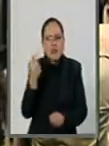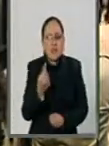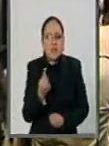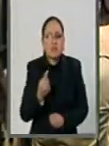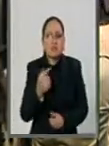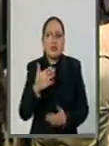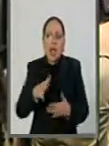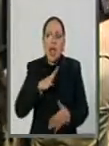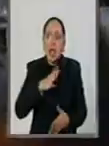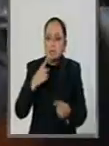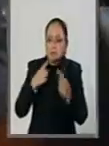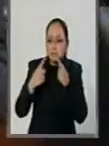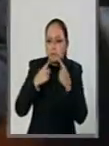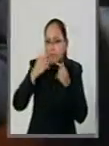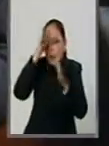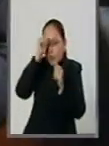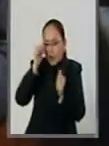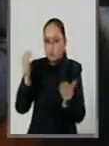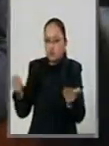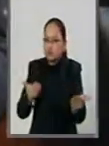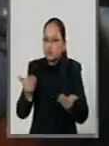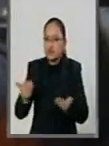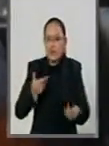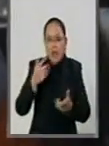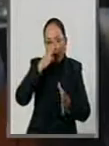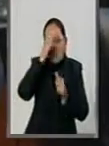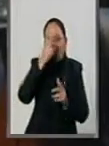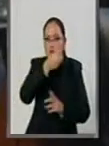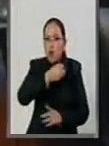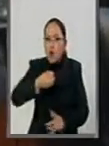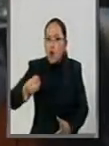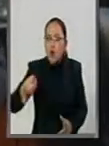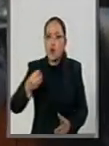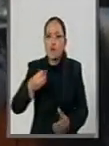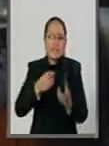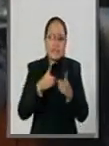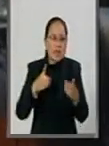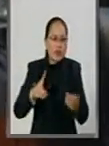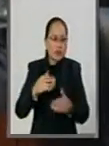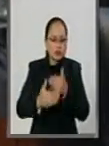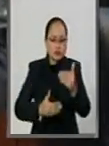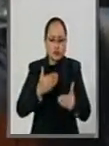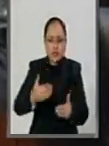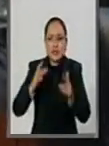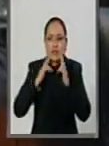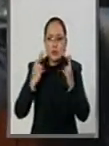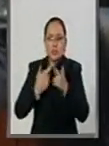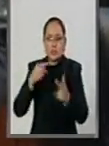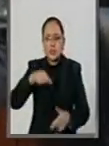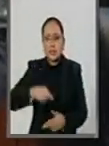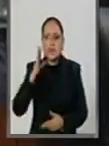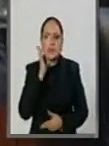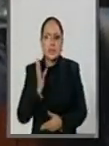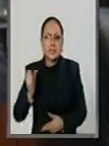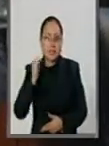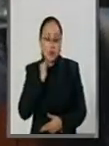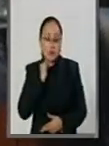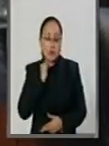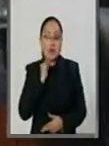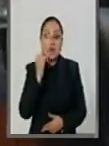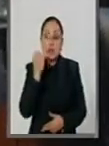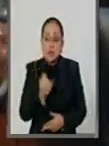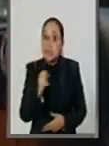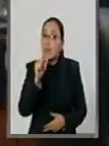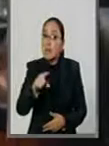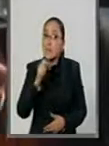los acuerdos y los consensos, para darle orden y desarrollo a cada una de las sesiones de esta Cámara de Senadores, y decirles